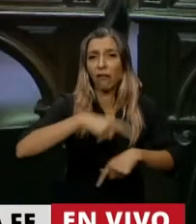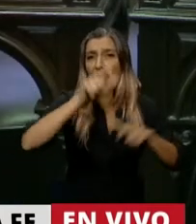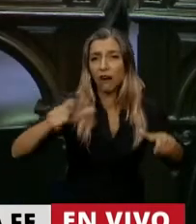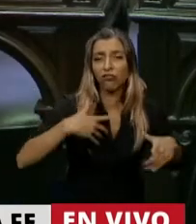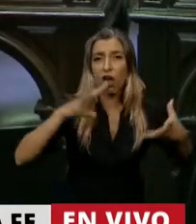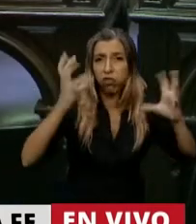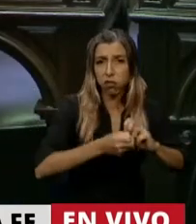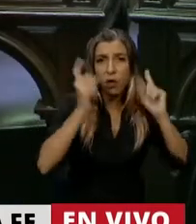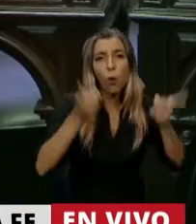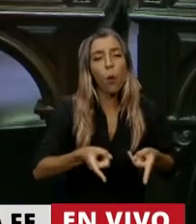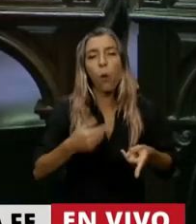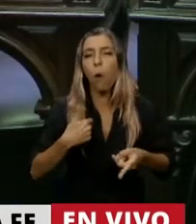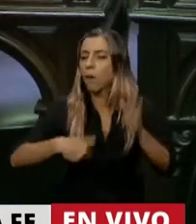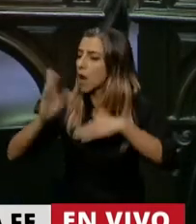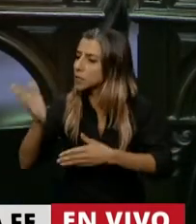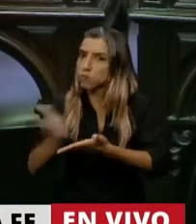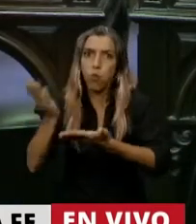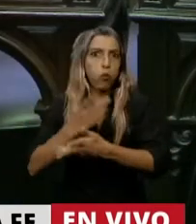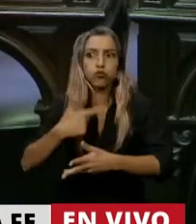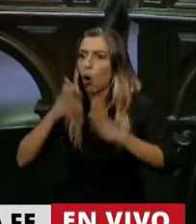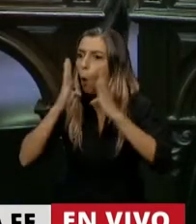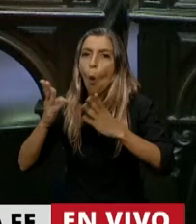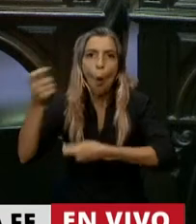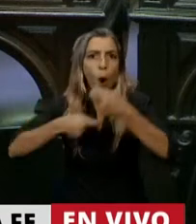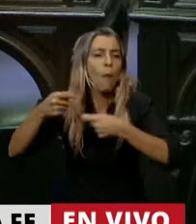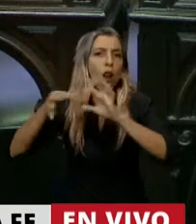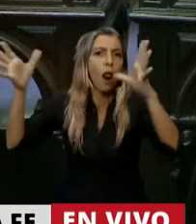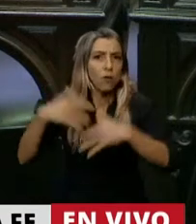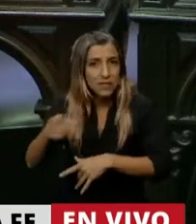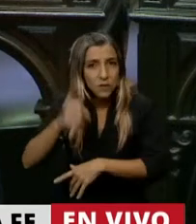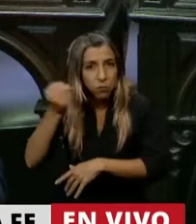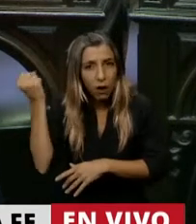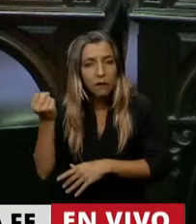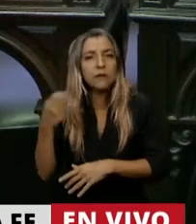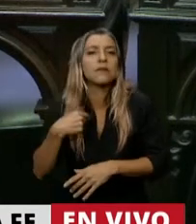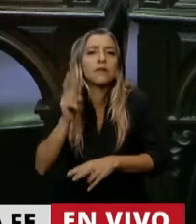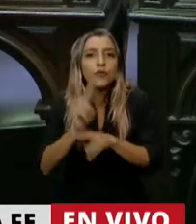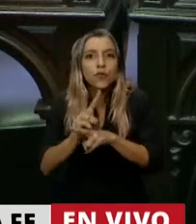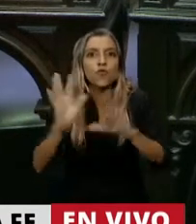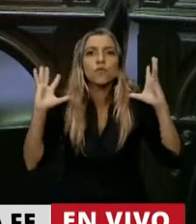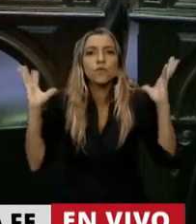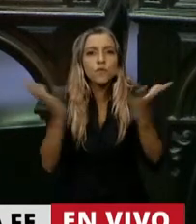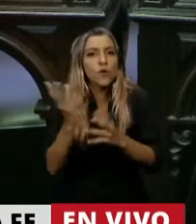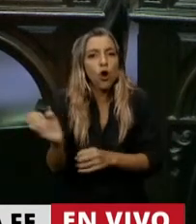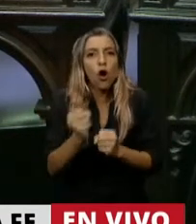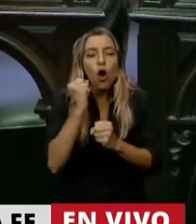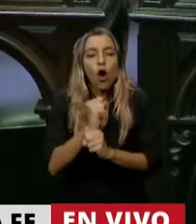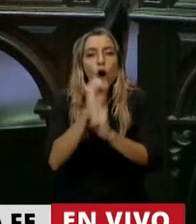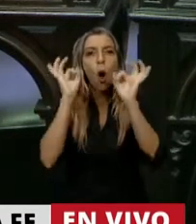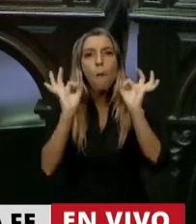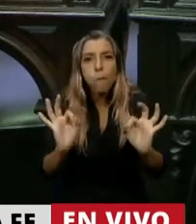bien ambiental. Pero tampoco soy de los que creo que tenemos que aferrarnos a un ecologismo cerrado y aislado del hombre